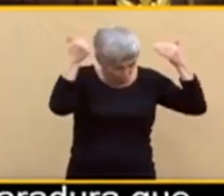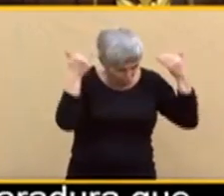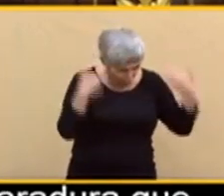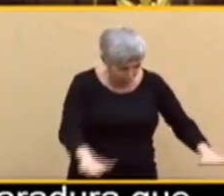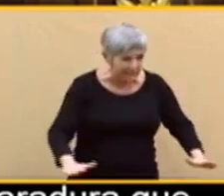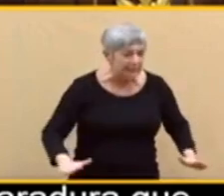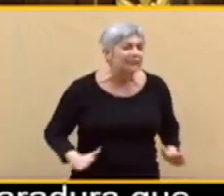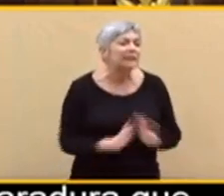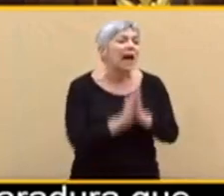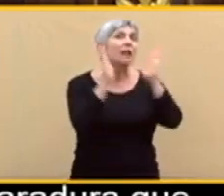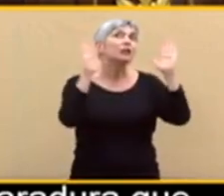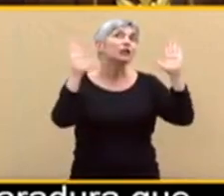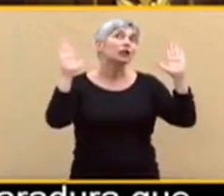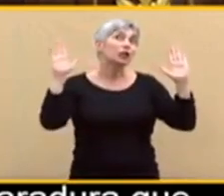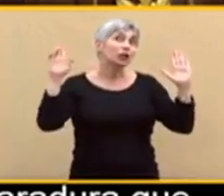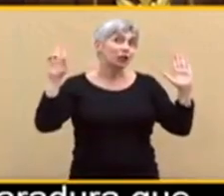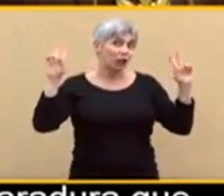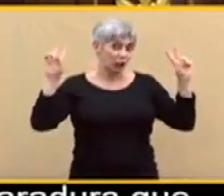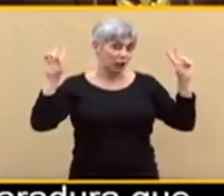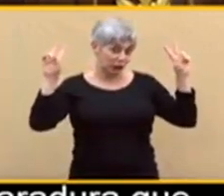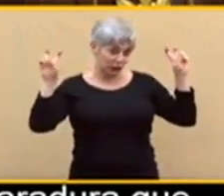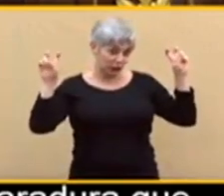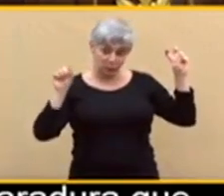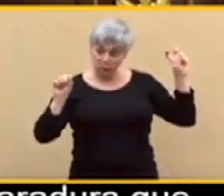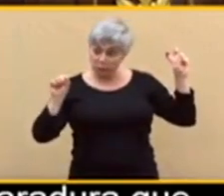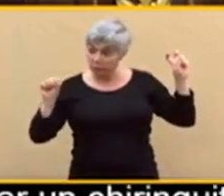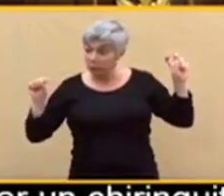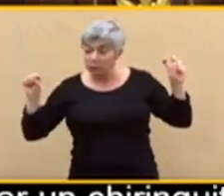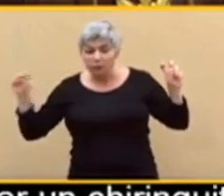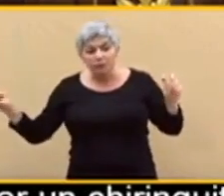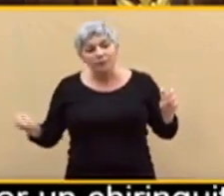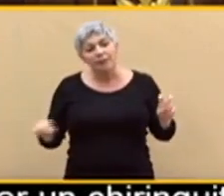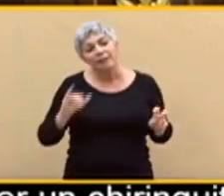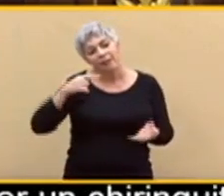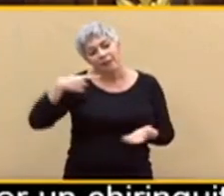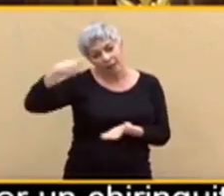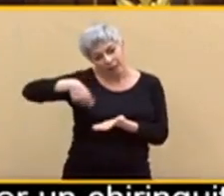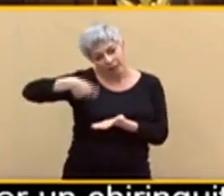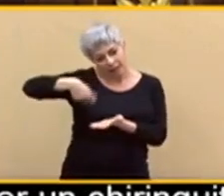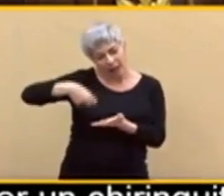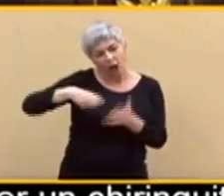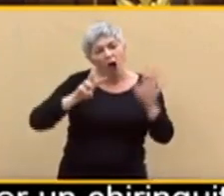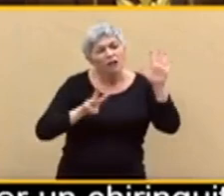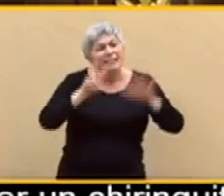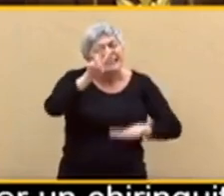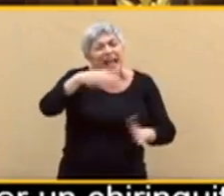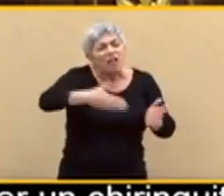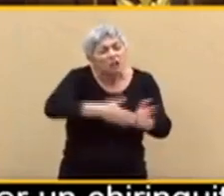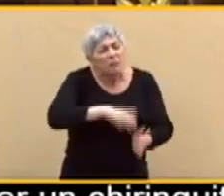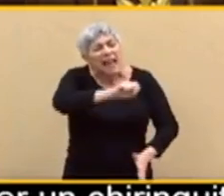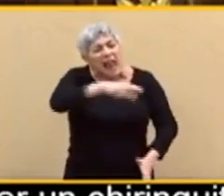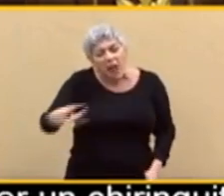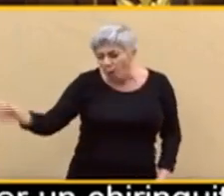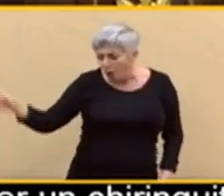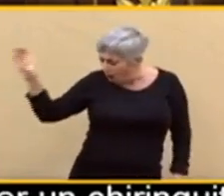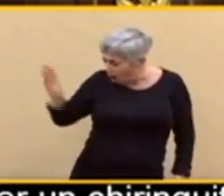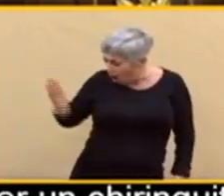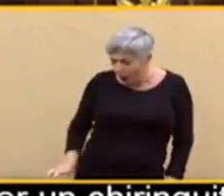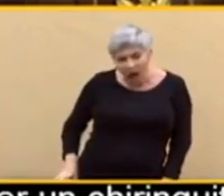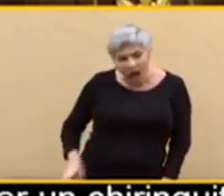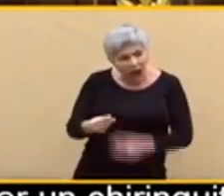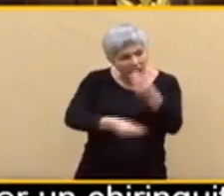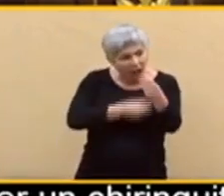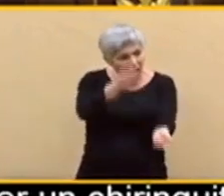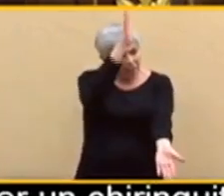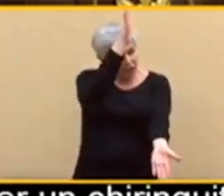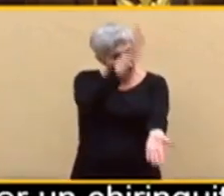redaños de cobrar una paguita de 82.000 euros sin hacer nada de nada. Imagínese